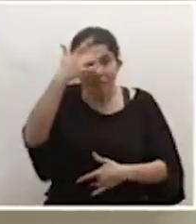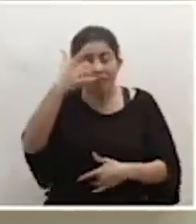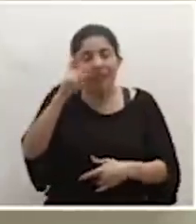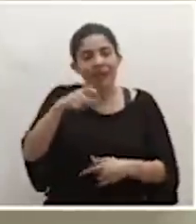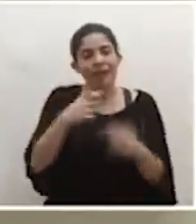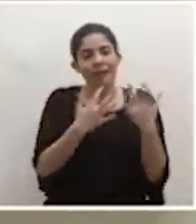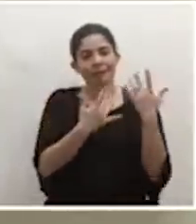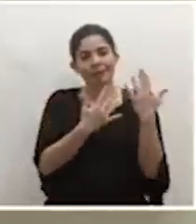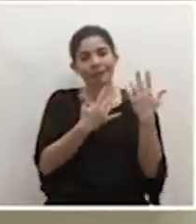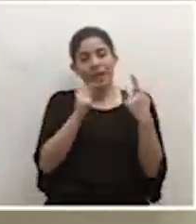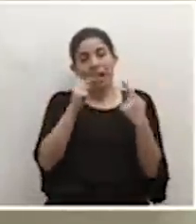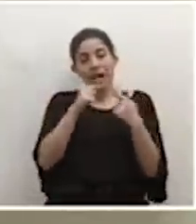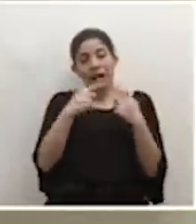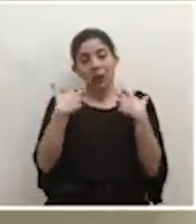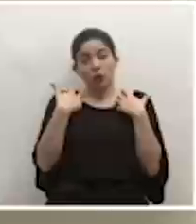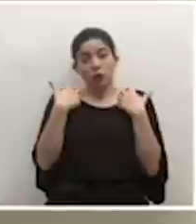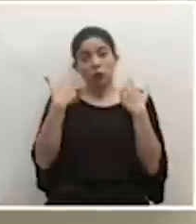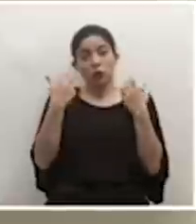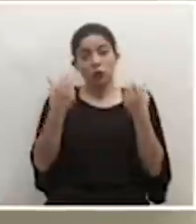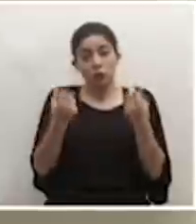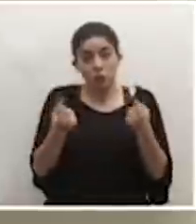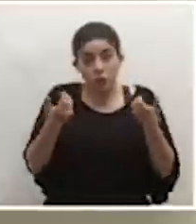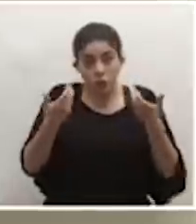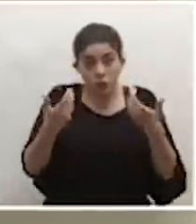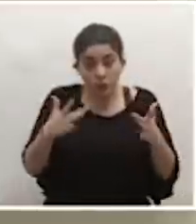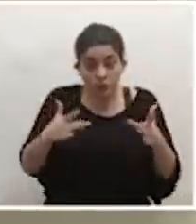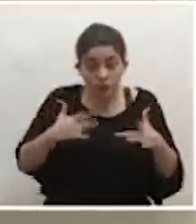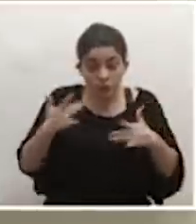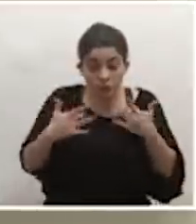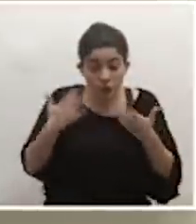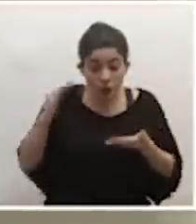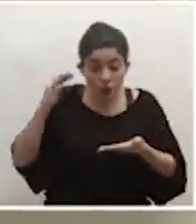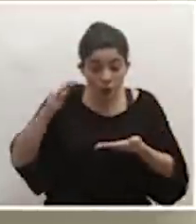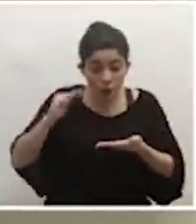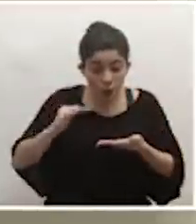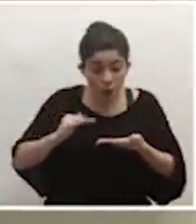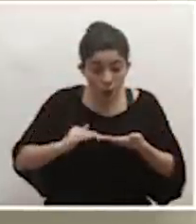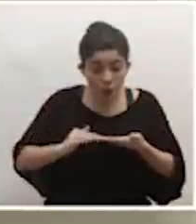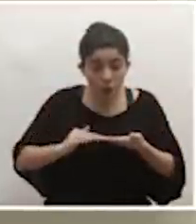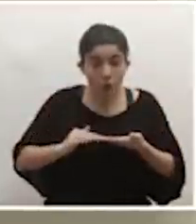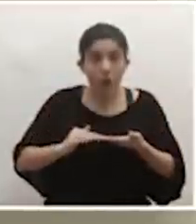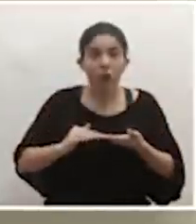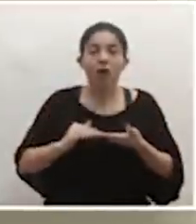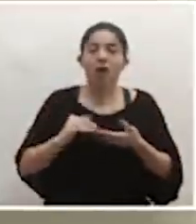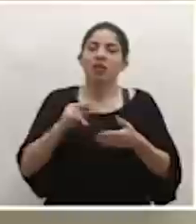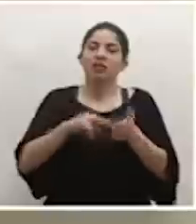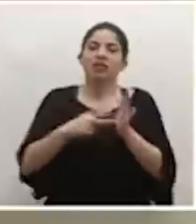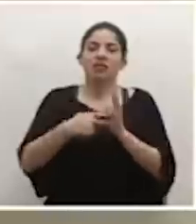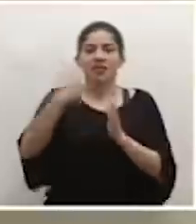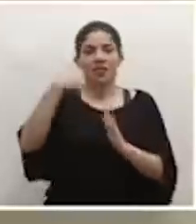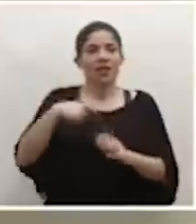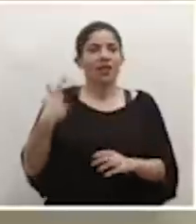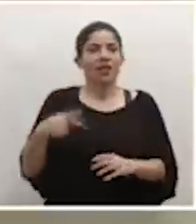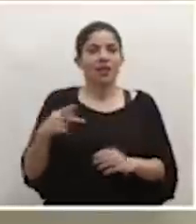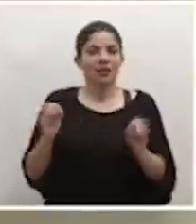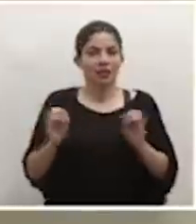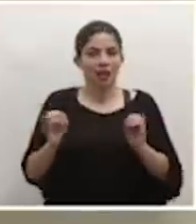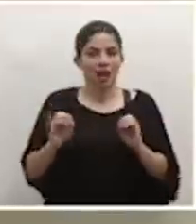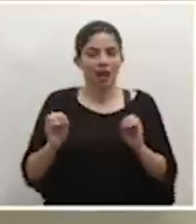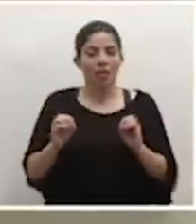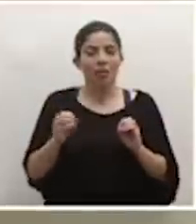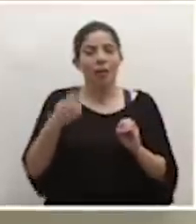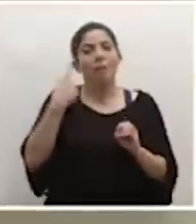recuperen en sus casas para que de tal forma que los síntomas ya estén disminuidos y no representen un riesgo incrementado